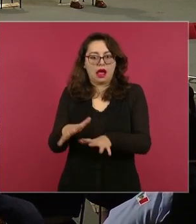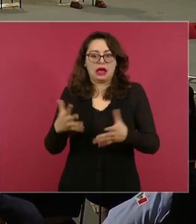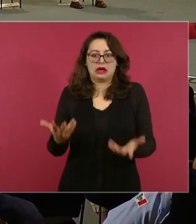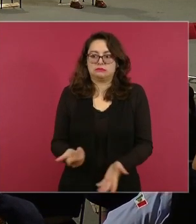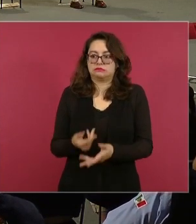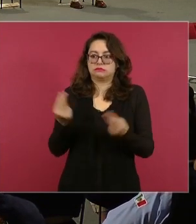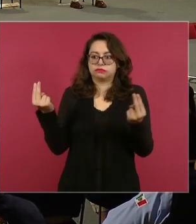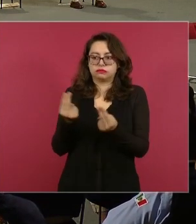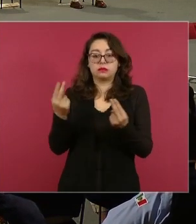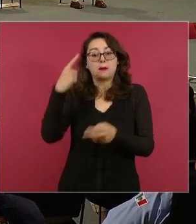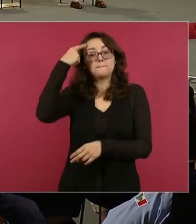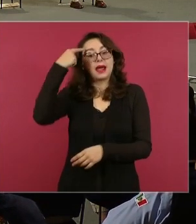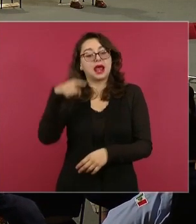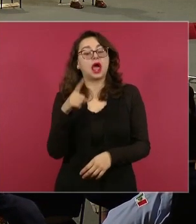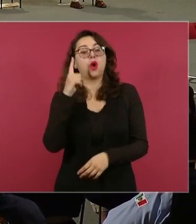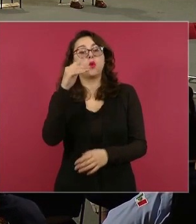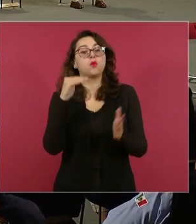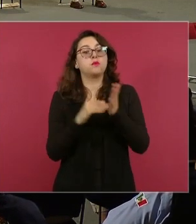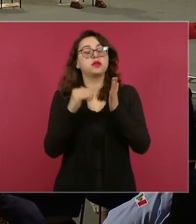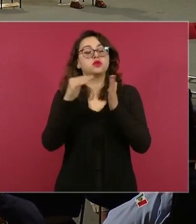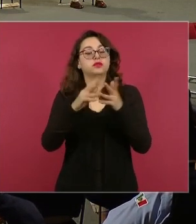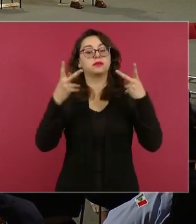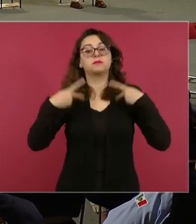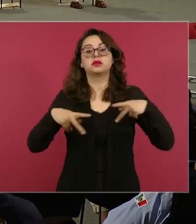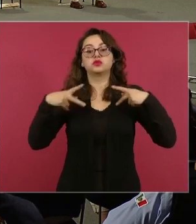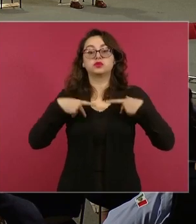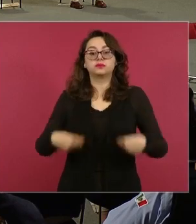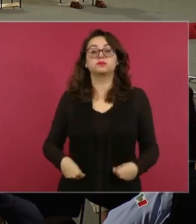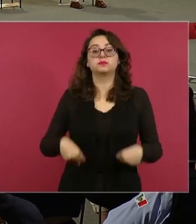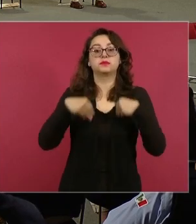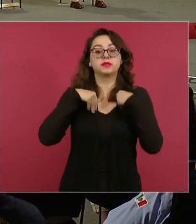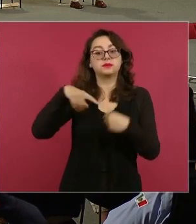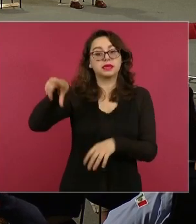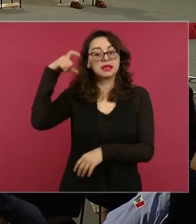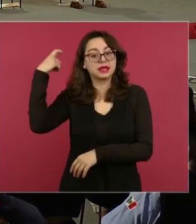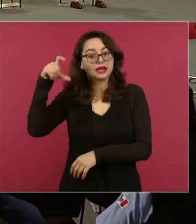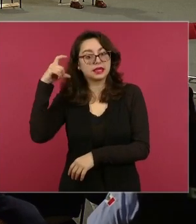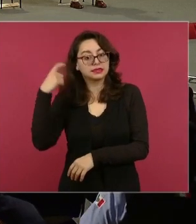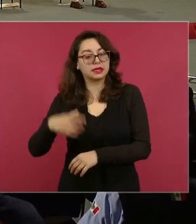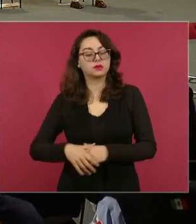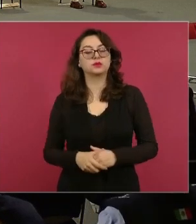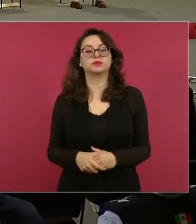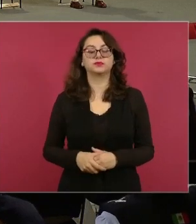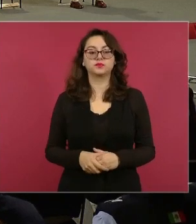un millón de habitantes de queretanas y queretanos de la capital. La siguiente,